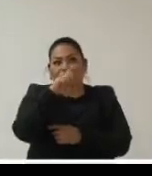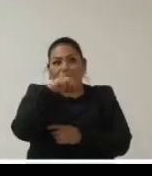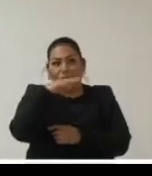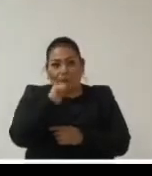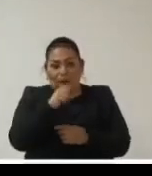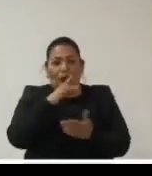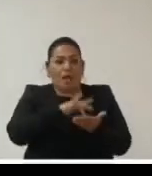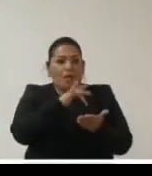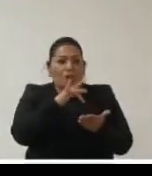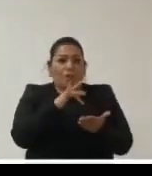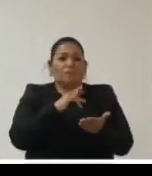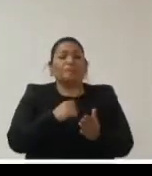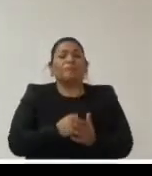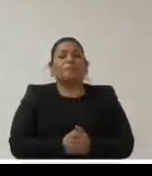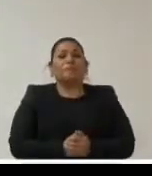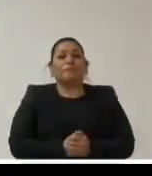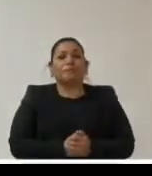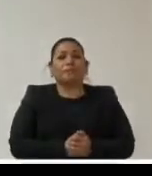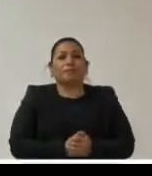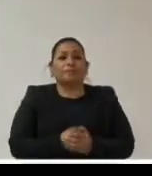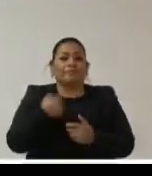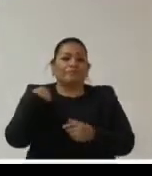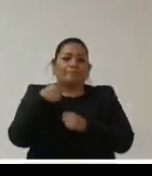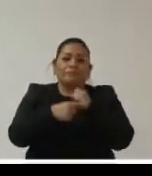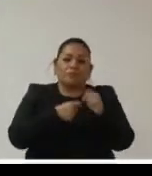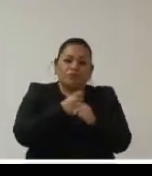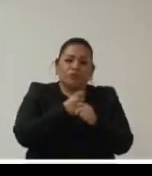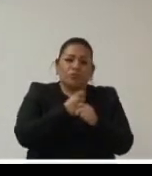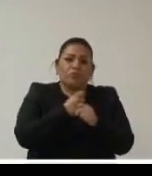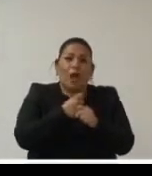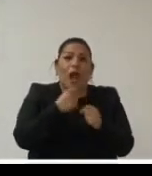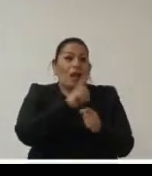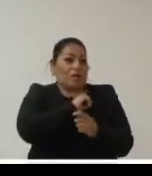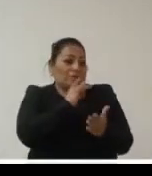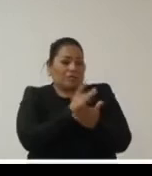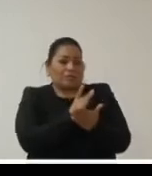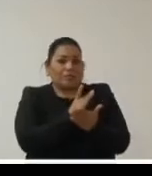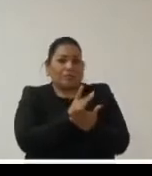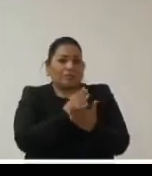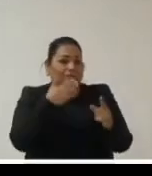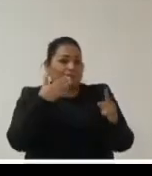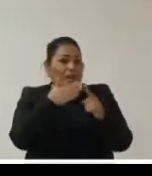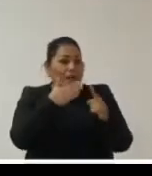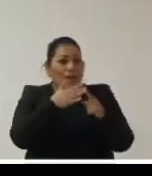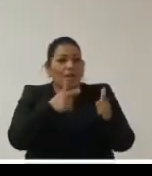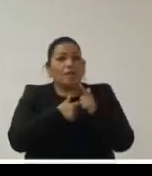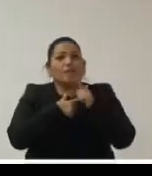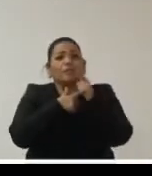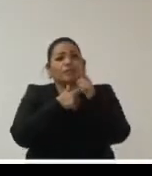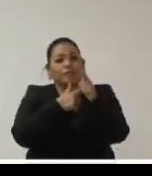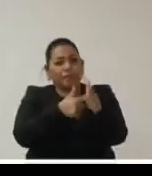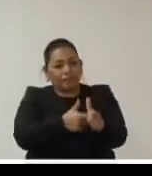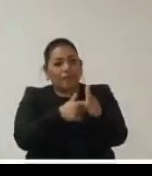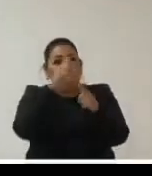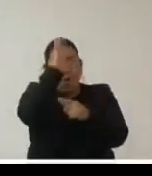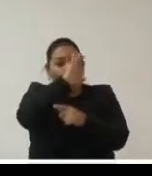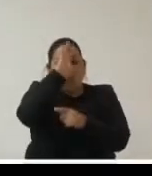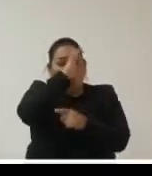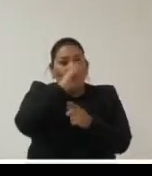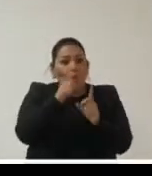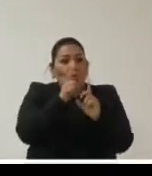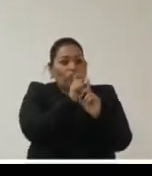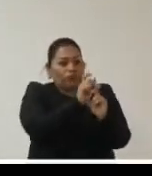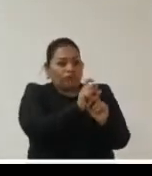hecho una importante labor en todos estos años no solamente en lo que se refiere a seguir fortaleciendo la cultura de la